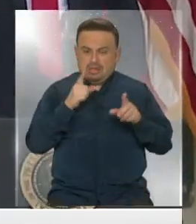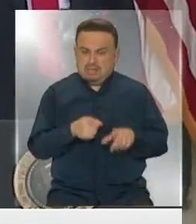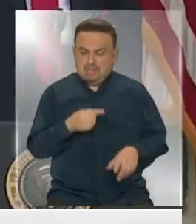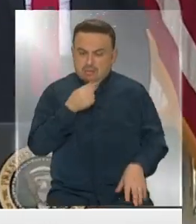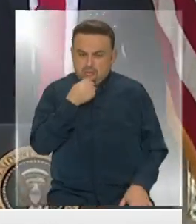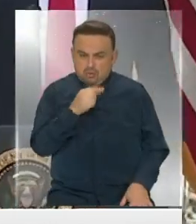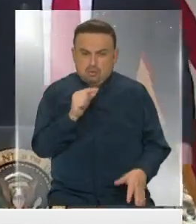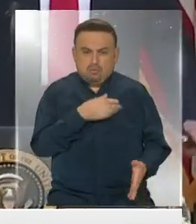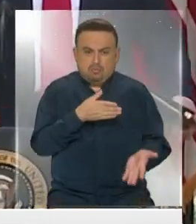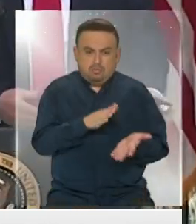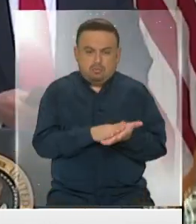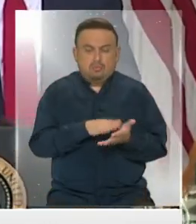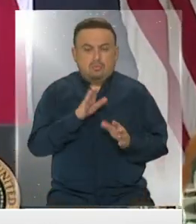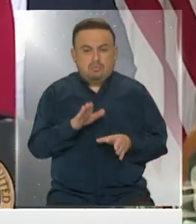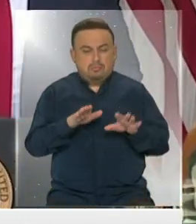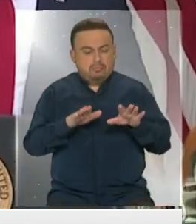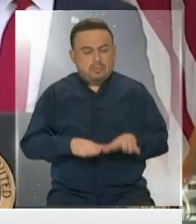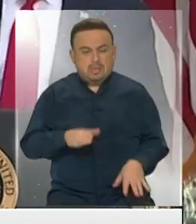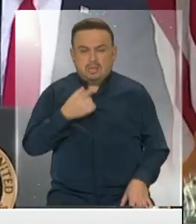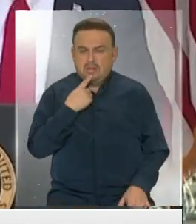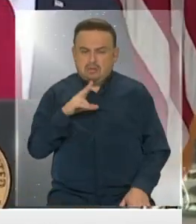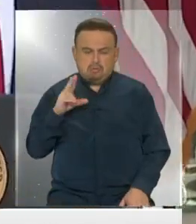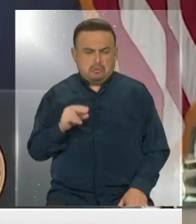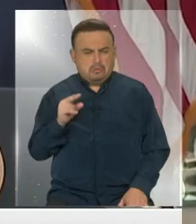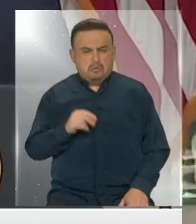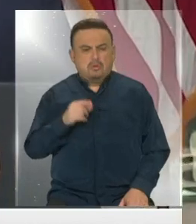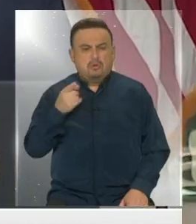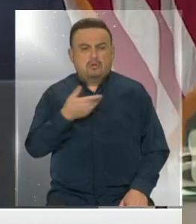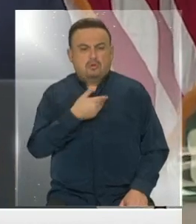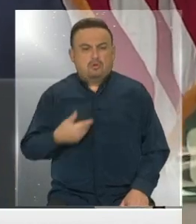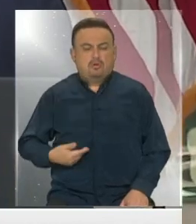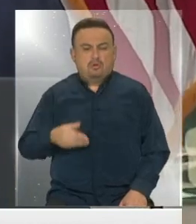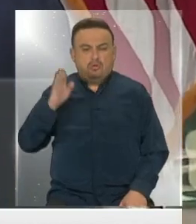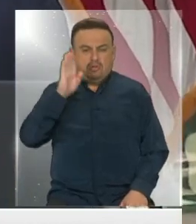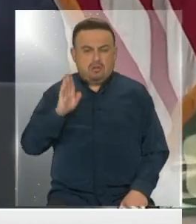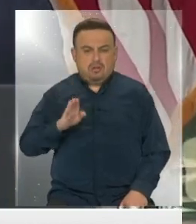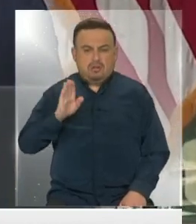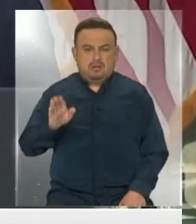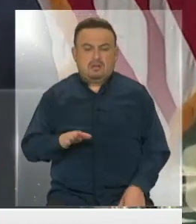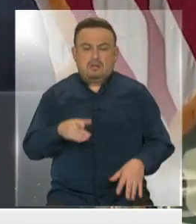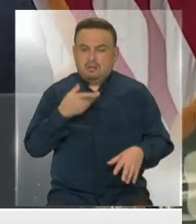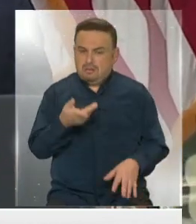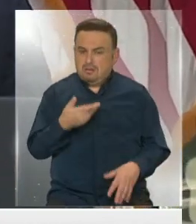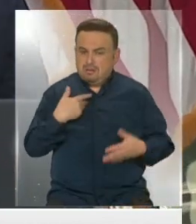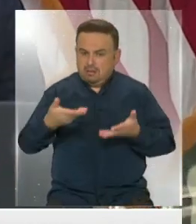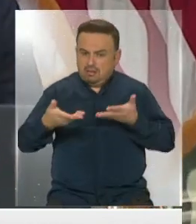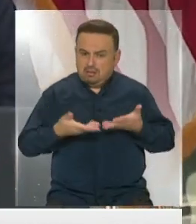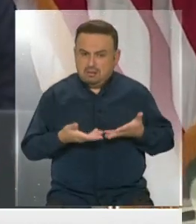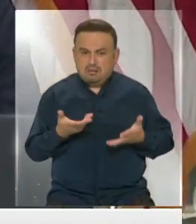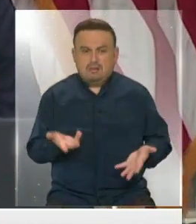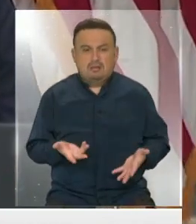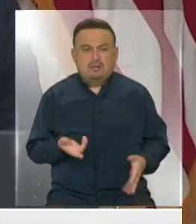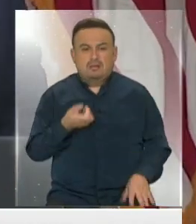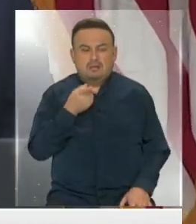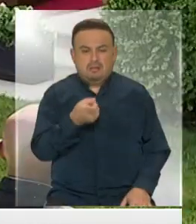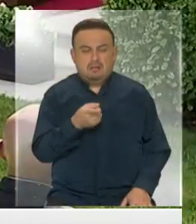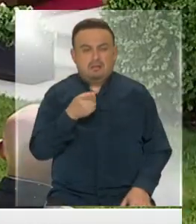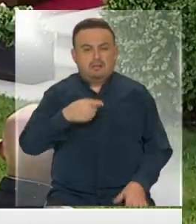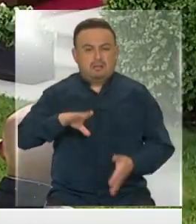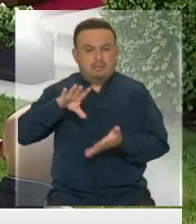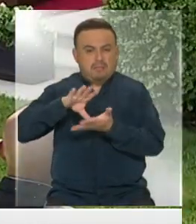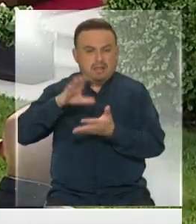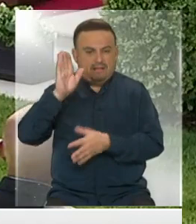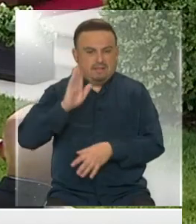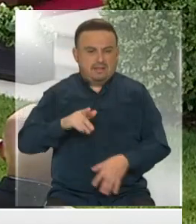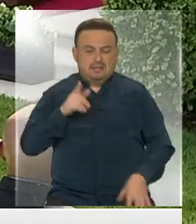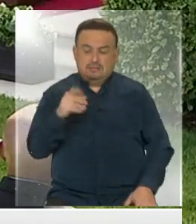borde de la muerte. Y una misma postura de negacionismo que ha tenido el gobierno de Bolsonaro en Brasil. Por eso los invito a ir ahora a ese país que,